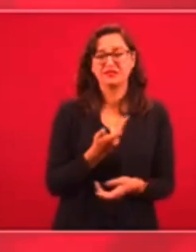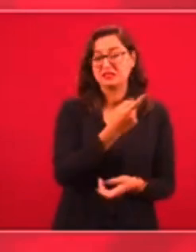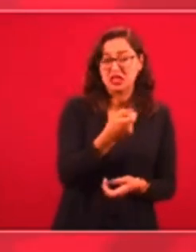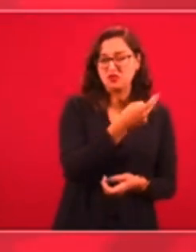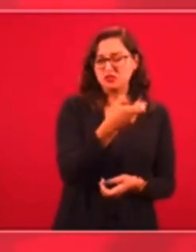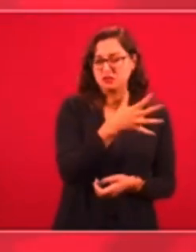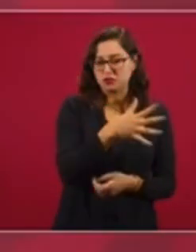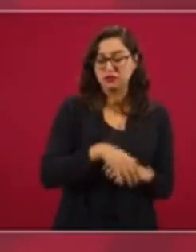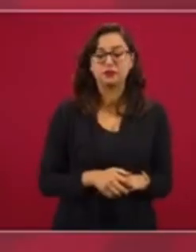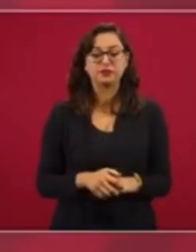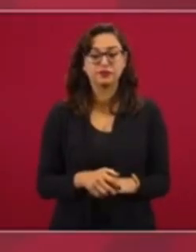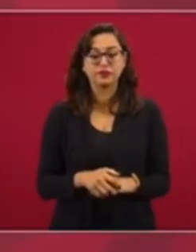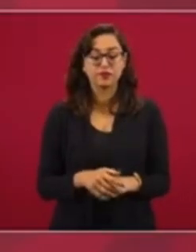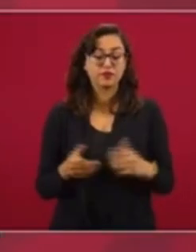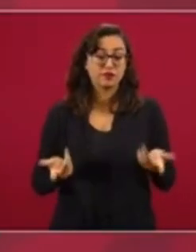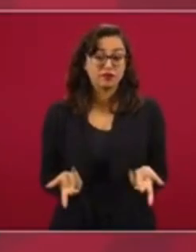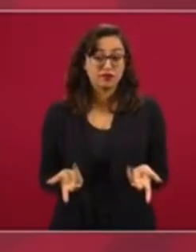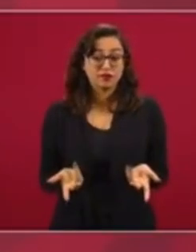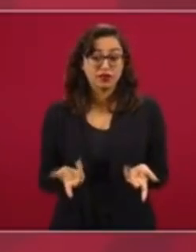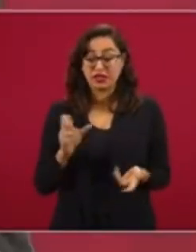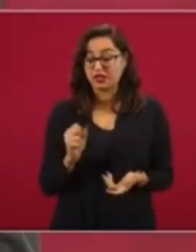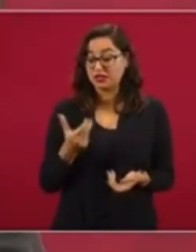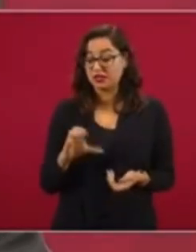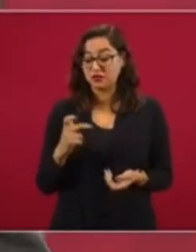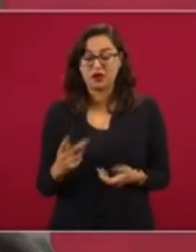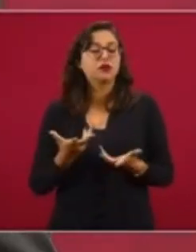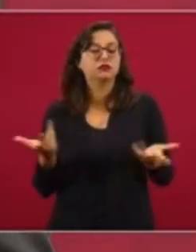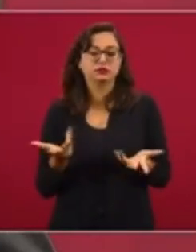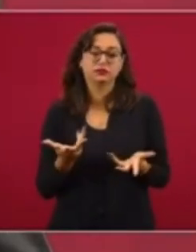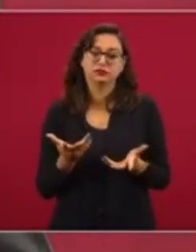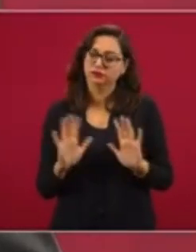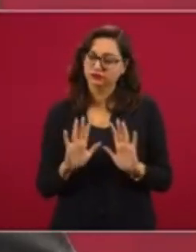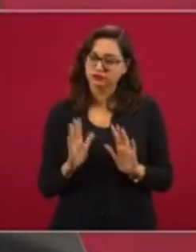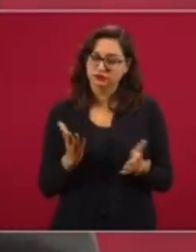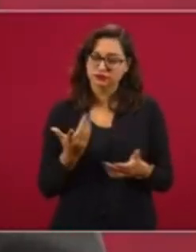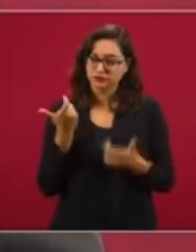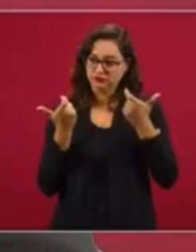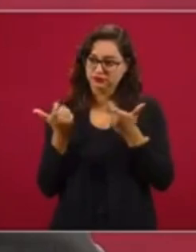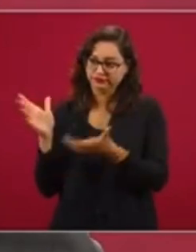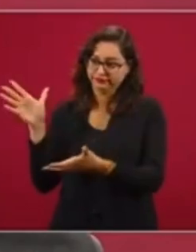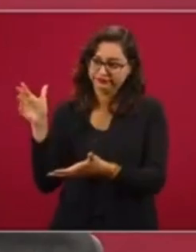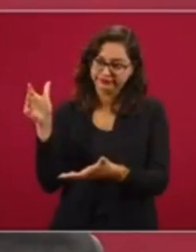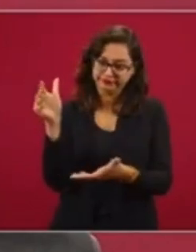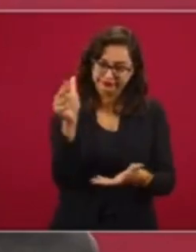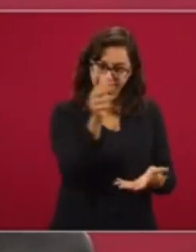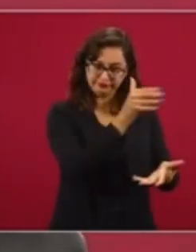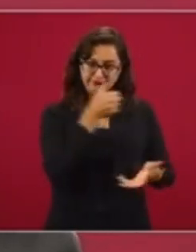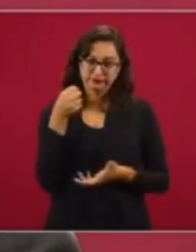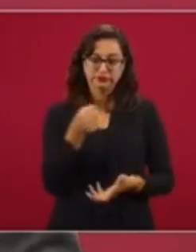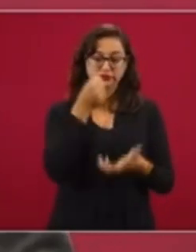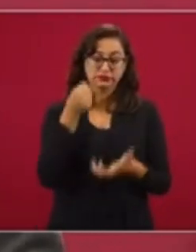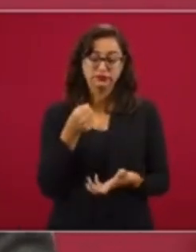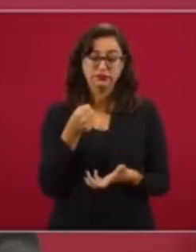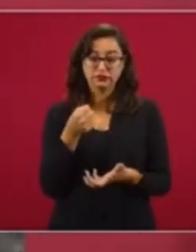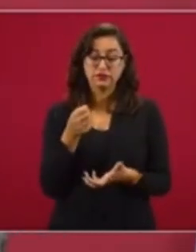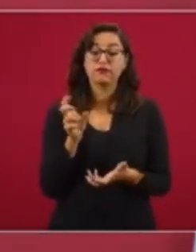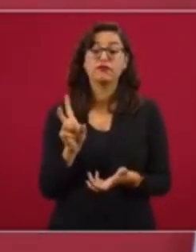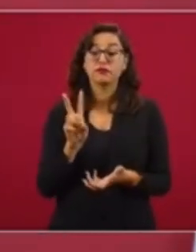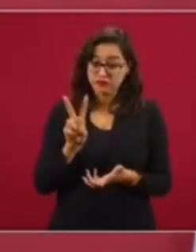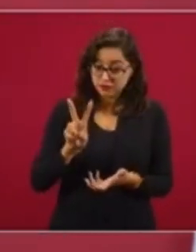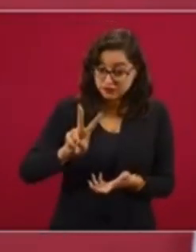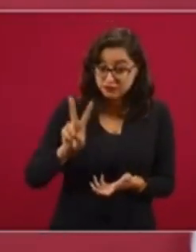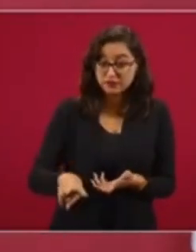más de fideicomisos. Entonces, ¿qué va a hacer Hacienda? Pues recoger todos esos recursos y entregarlos.